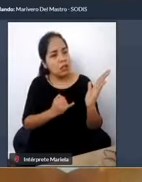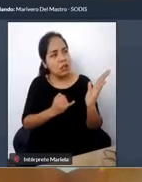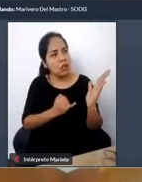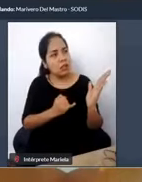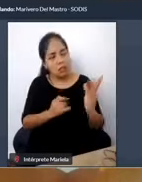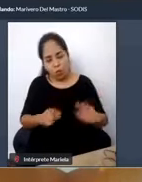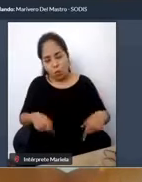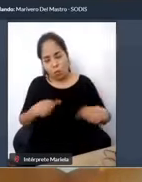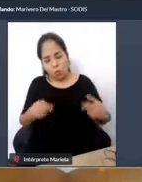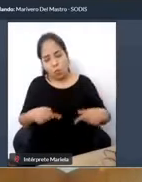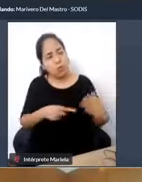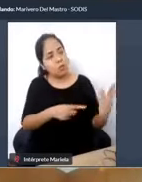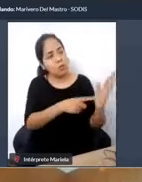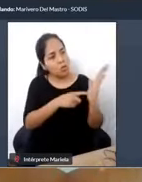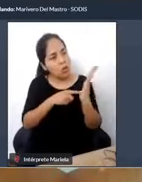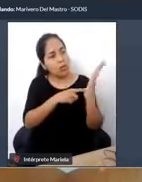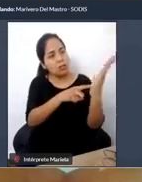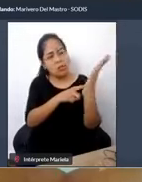cierre para